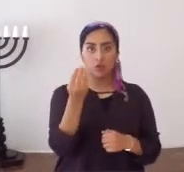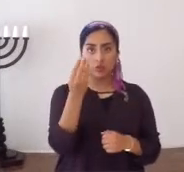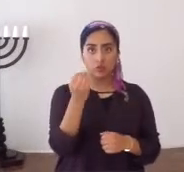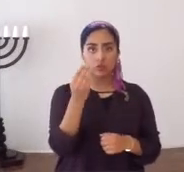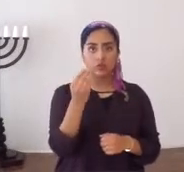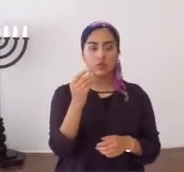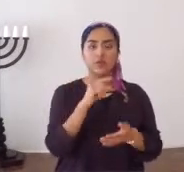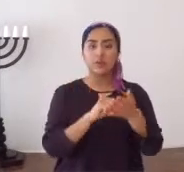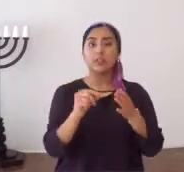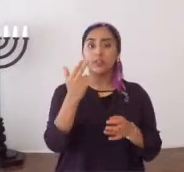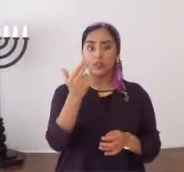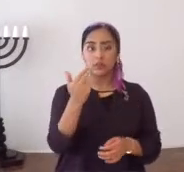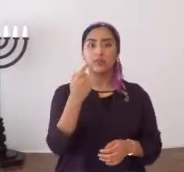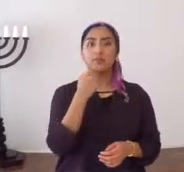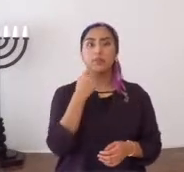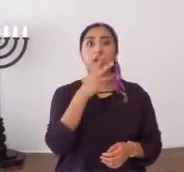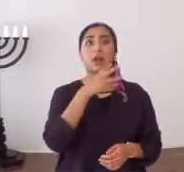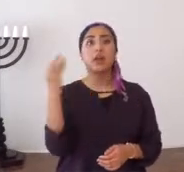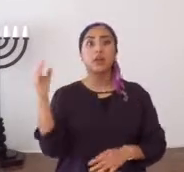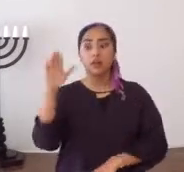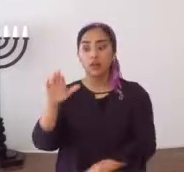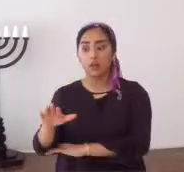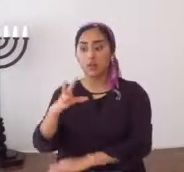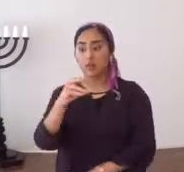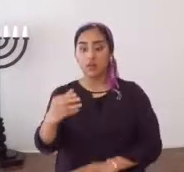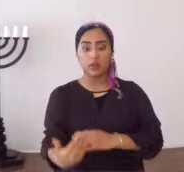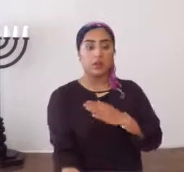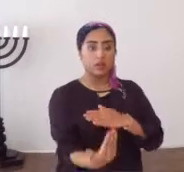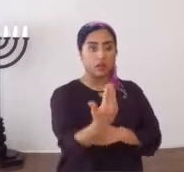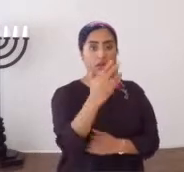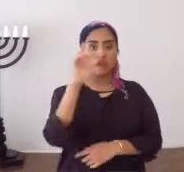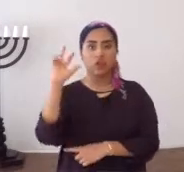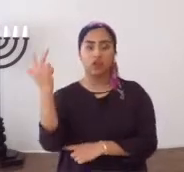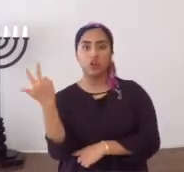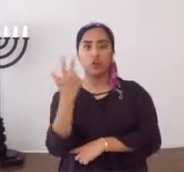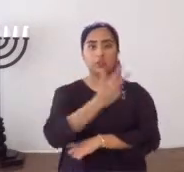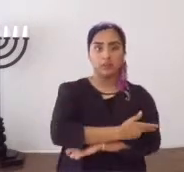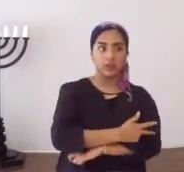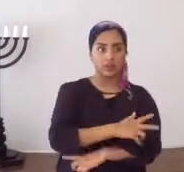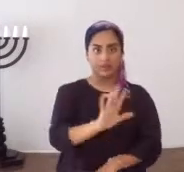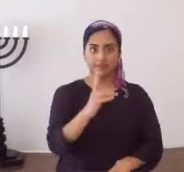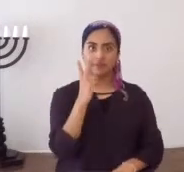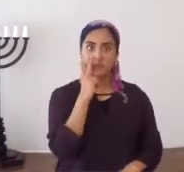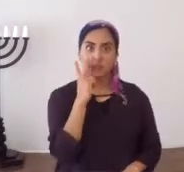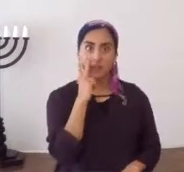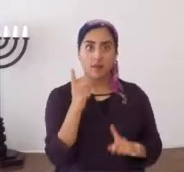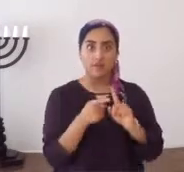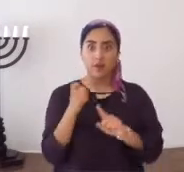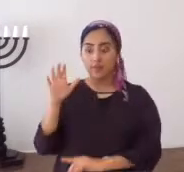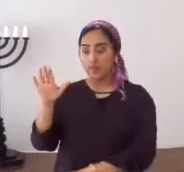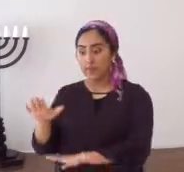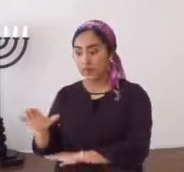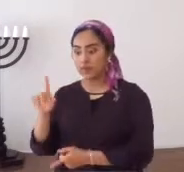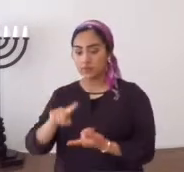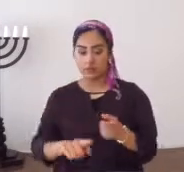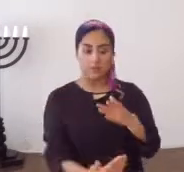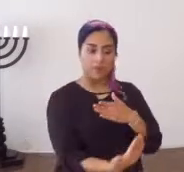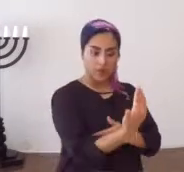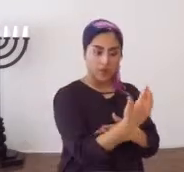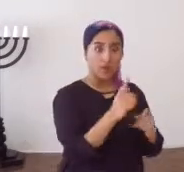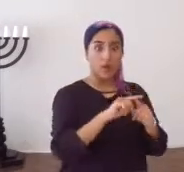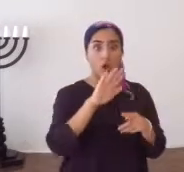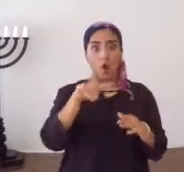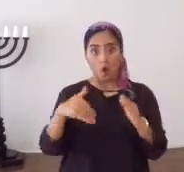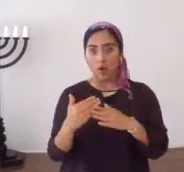verso 14, verso 13, perdón, dice, y fue la tarde, y la mañana, el día tercero, se da cuenta, de